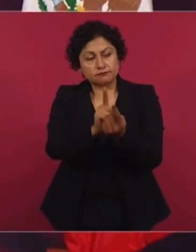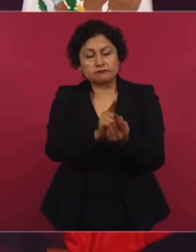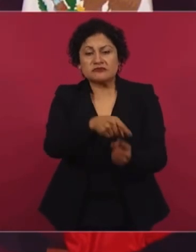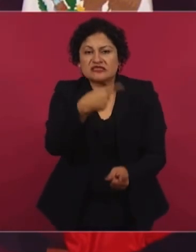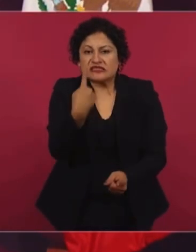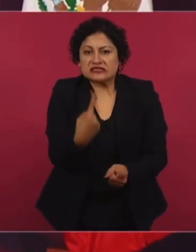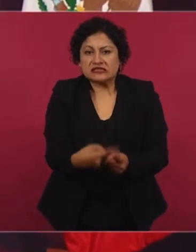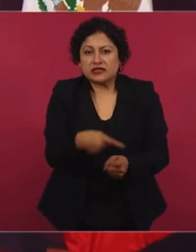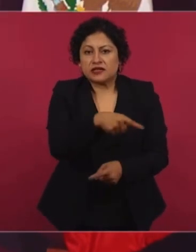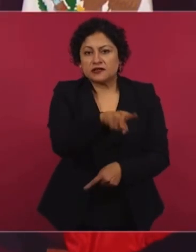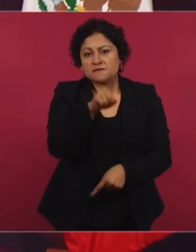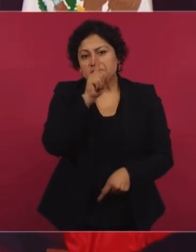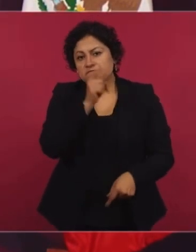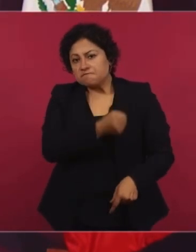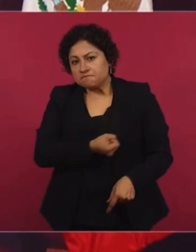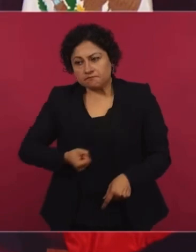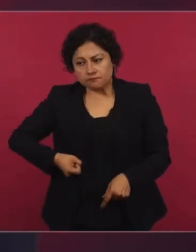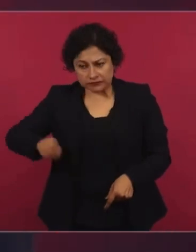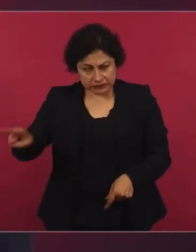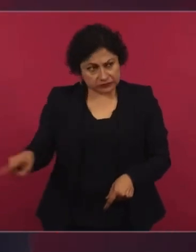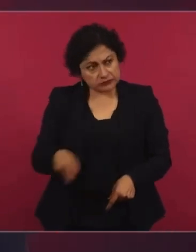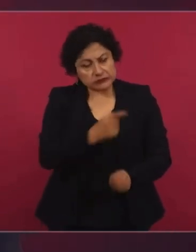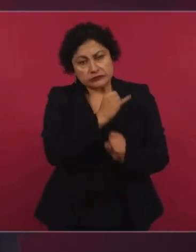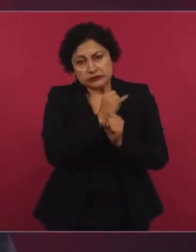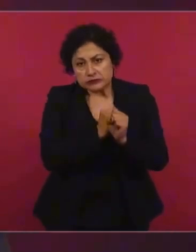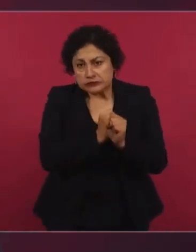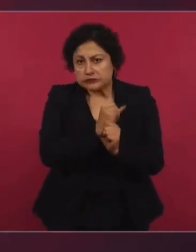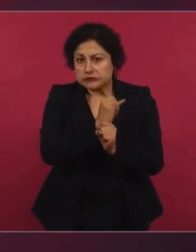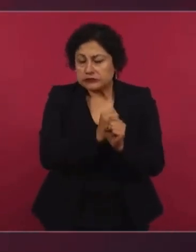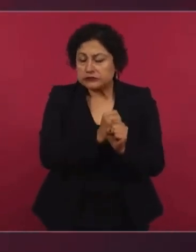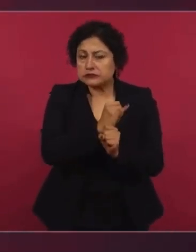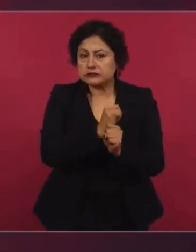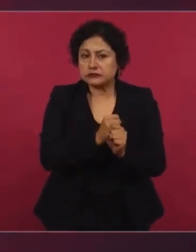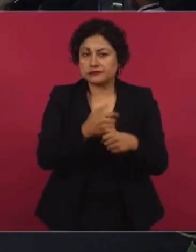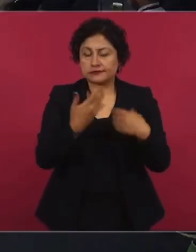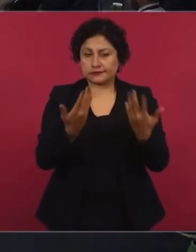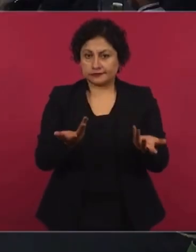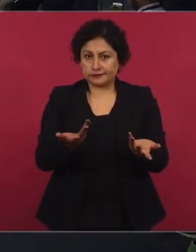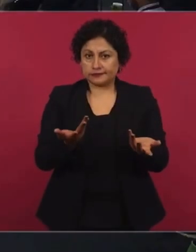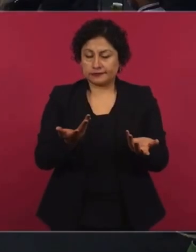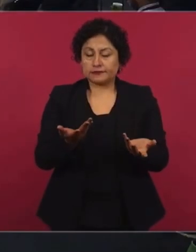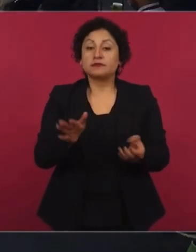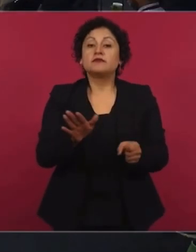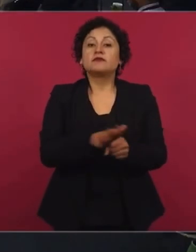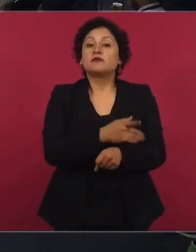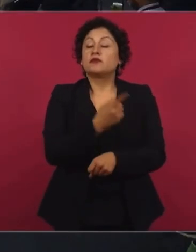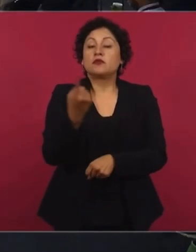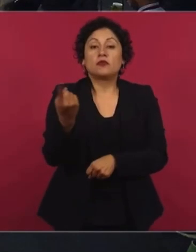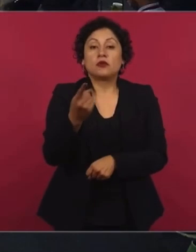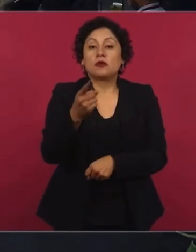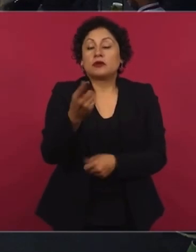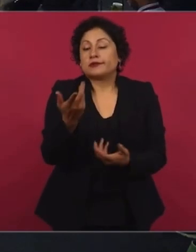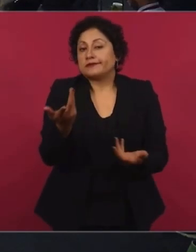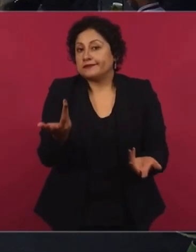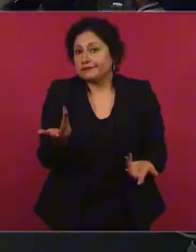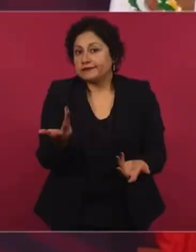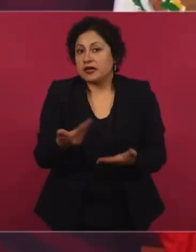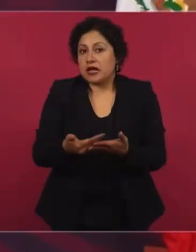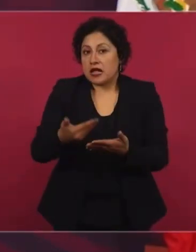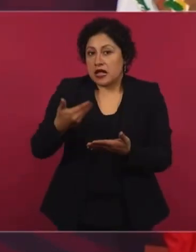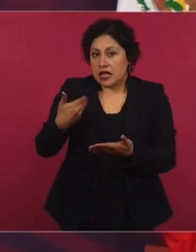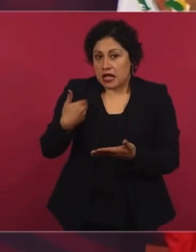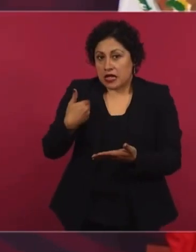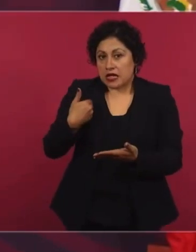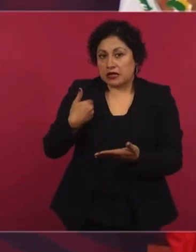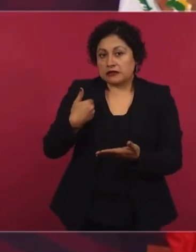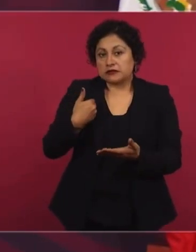indagando, porque lo de la verdad histórica llevó